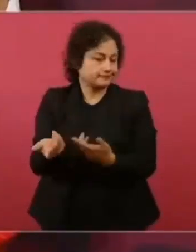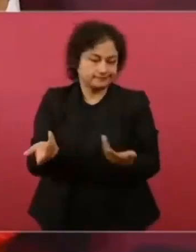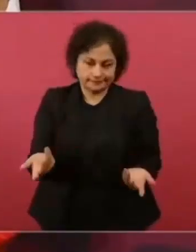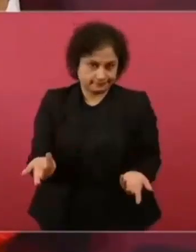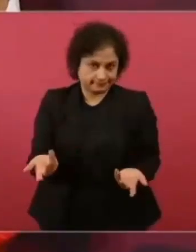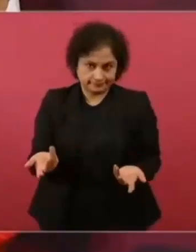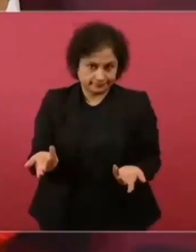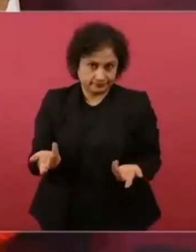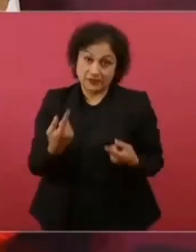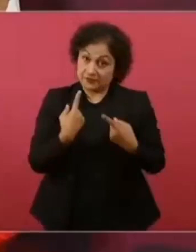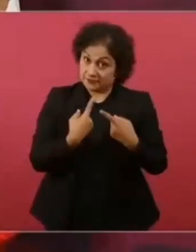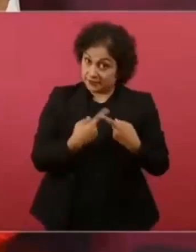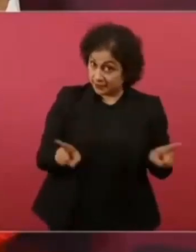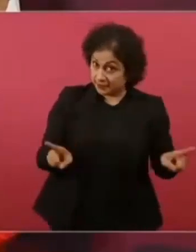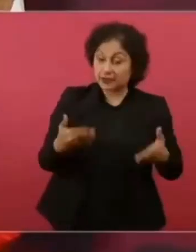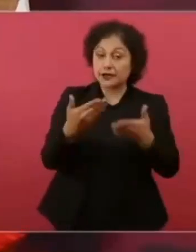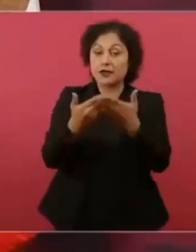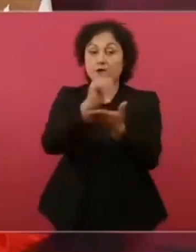ahora no,